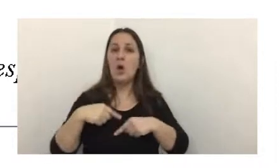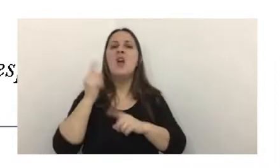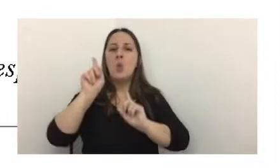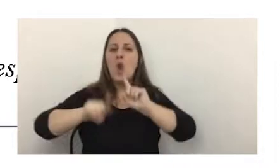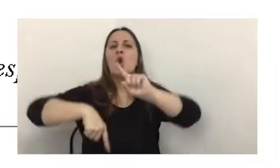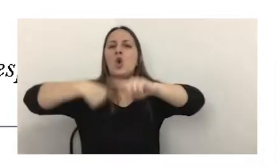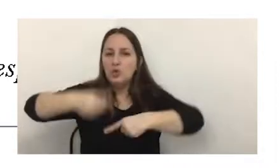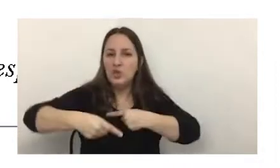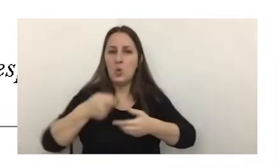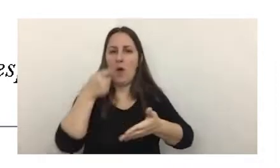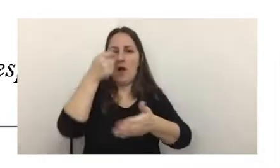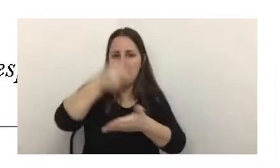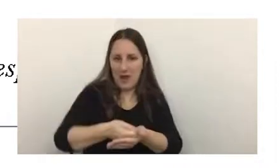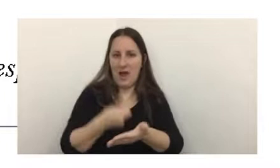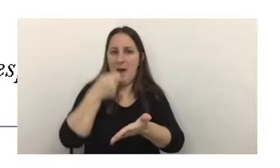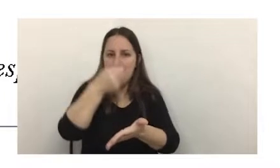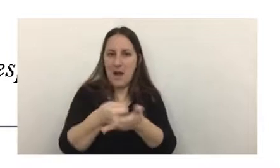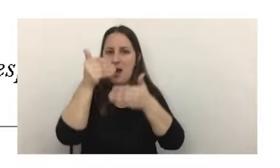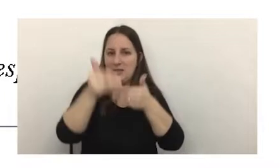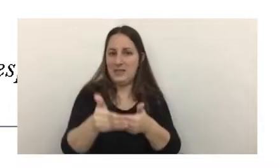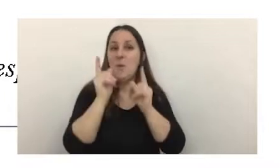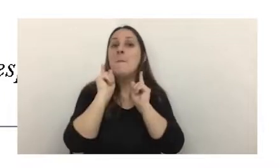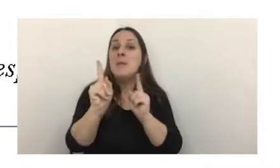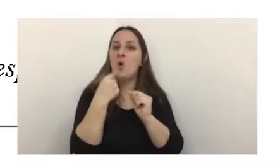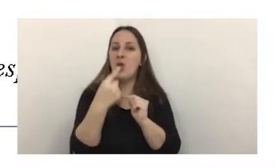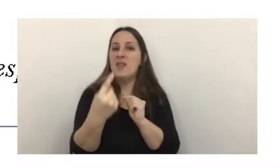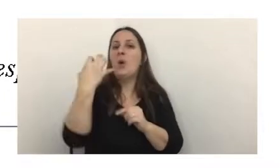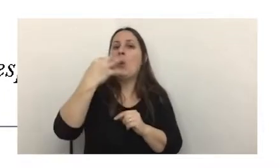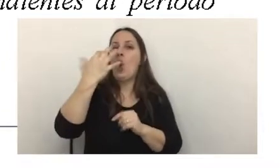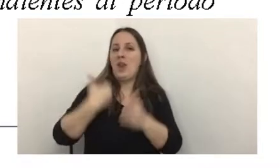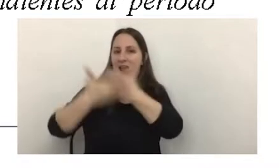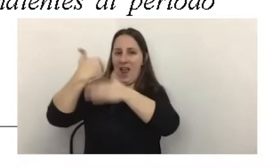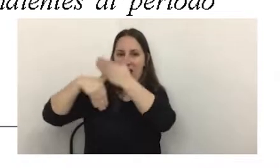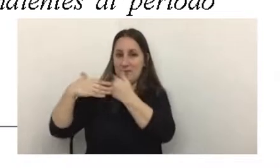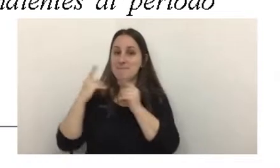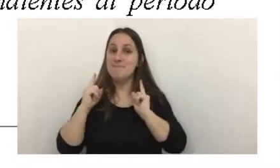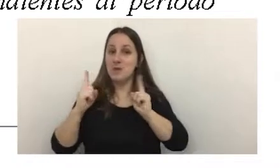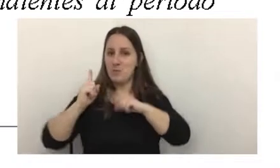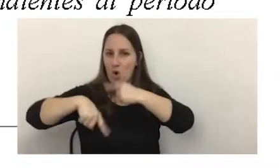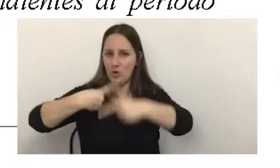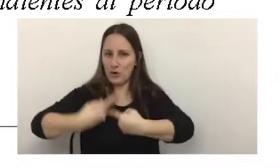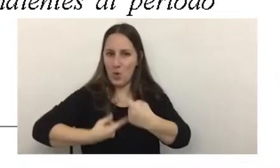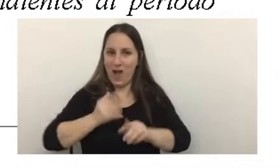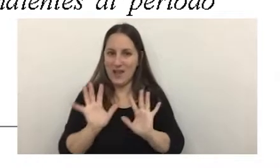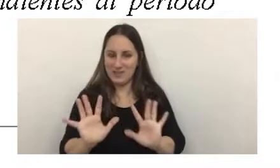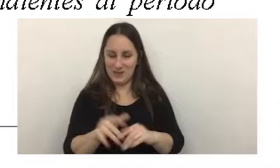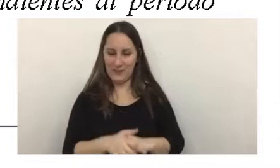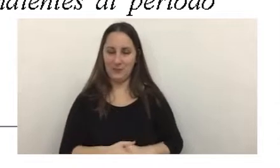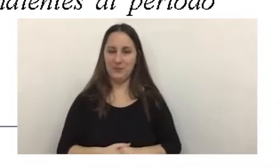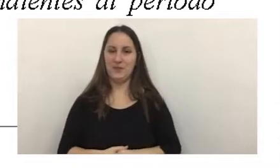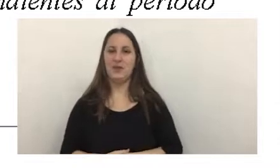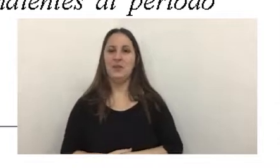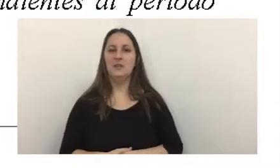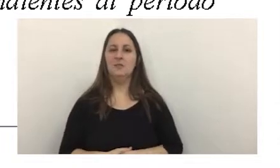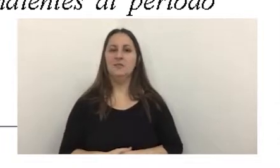ingresando los anticipos, tal como fueron determinados originalmente. Por supuesto que no